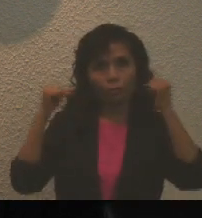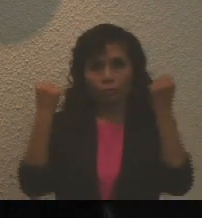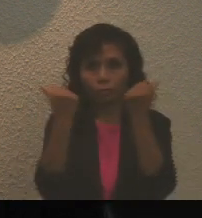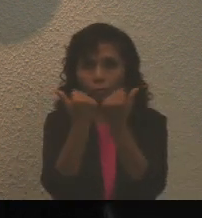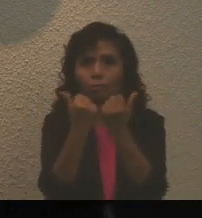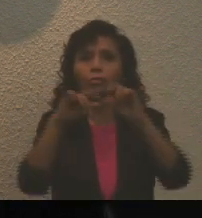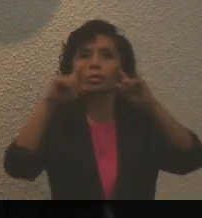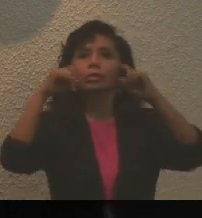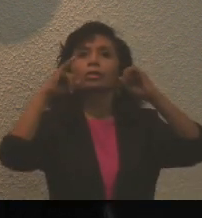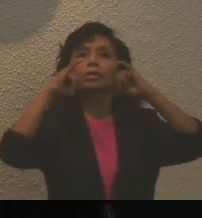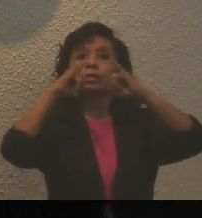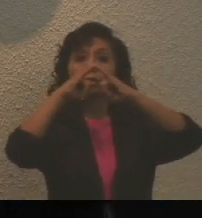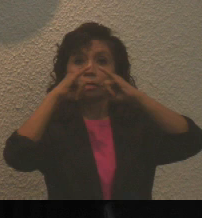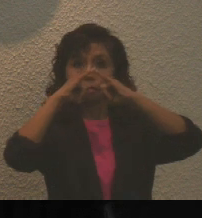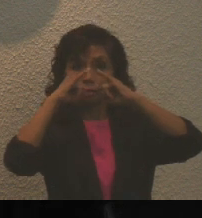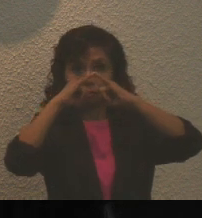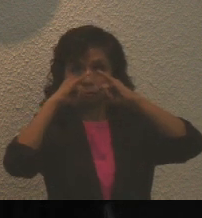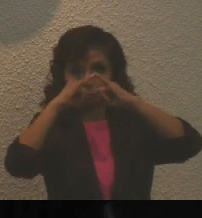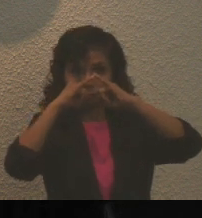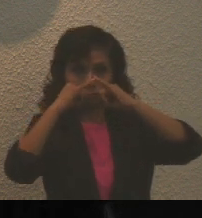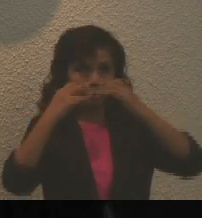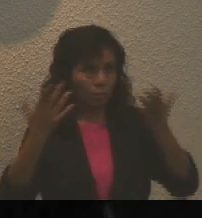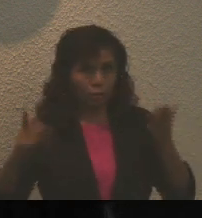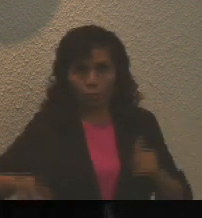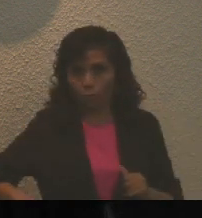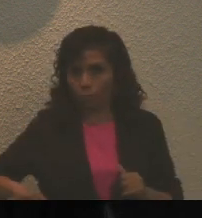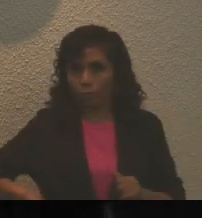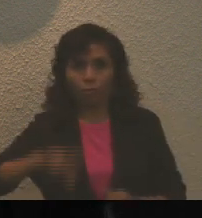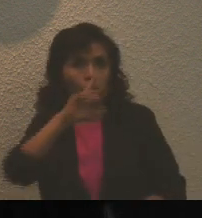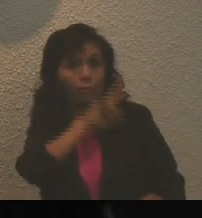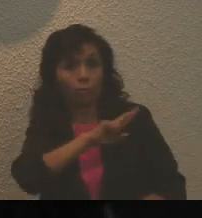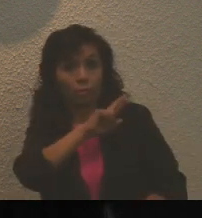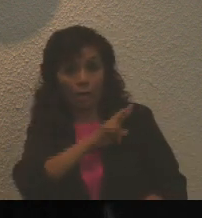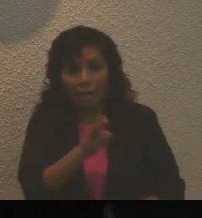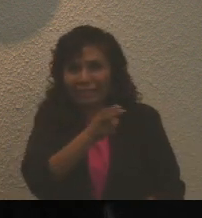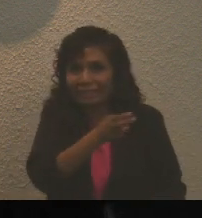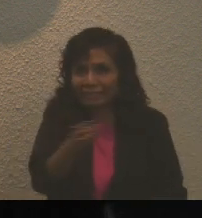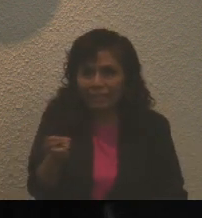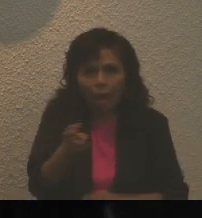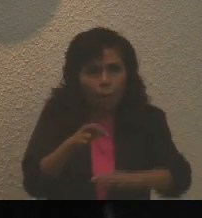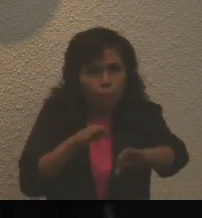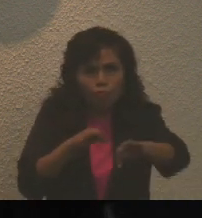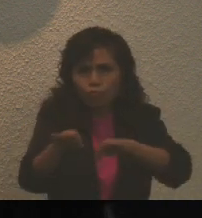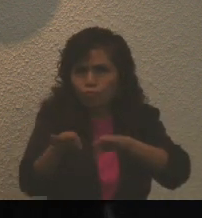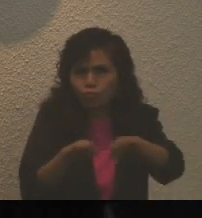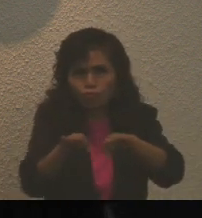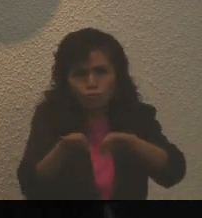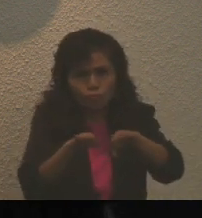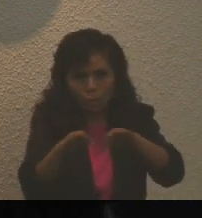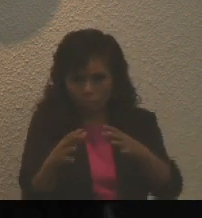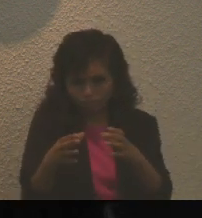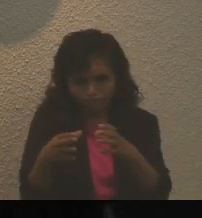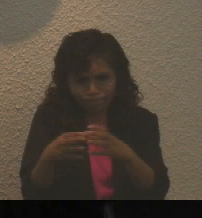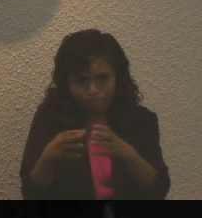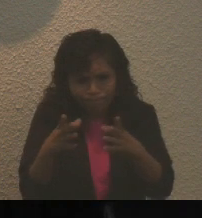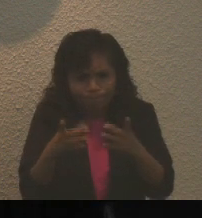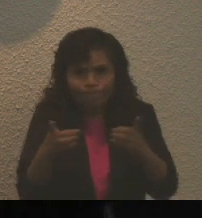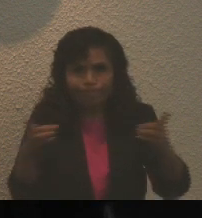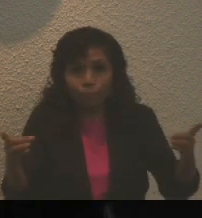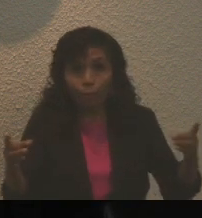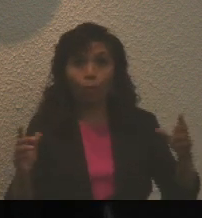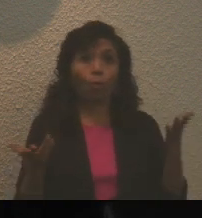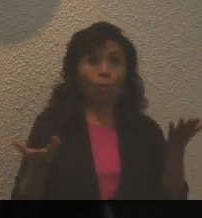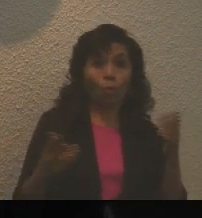instituciones sociales y privadas que se hayan destacado tanto en el ámbito local nacional